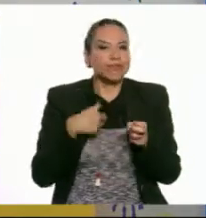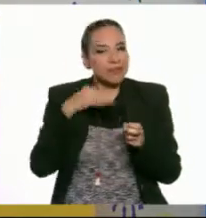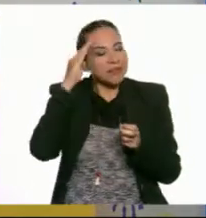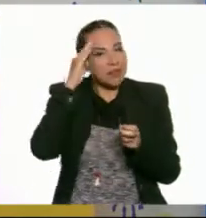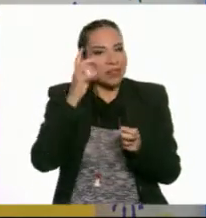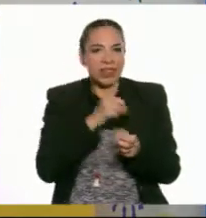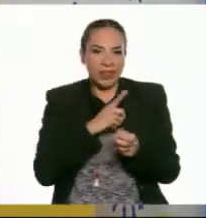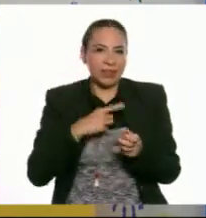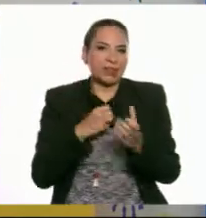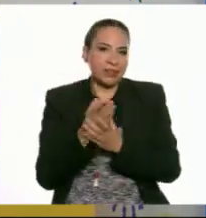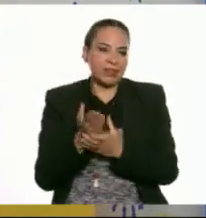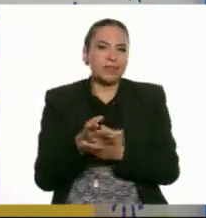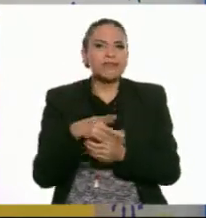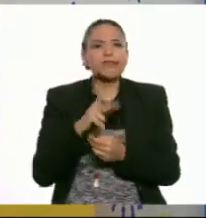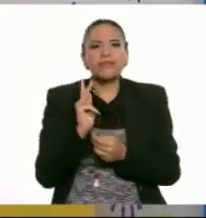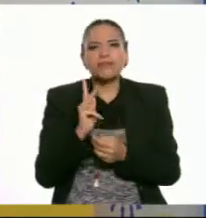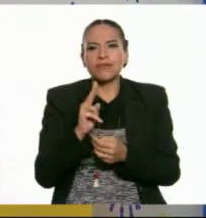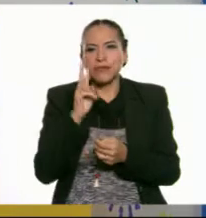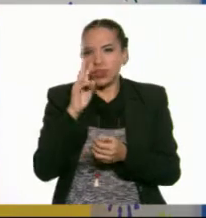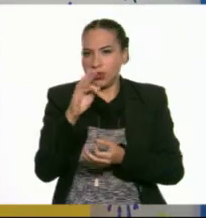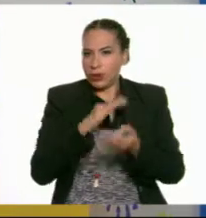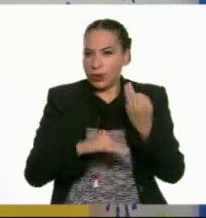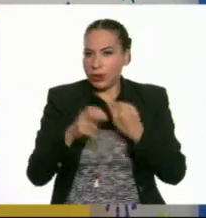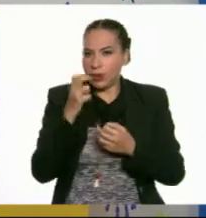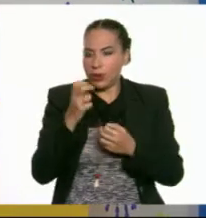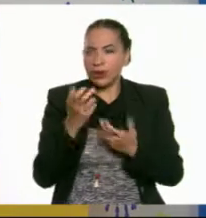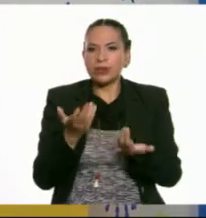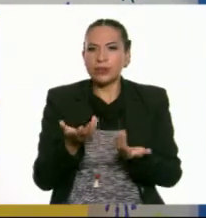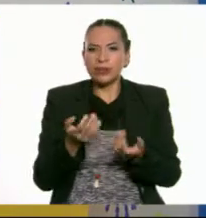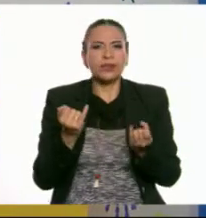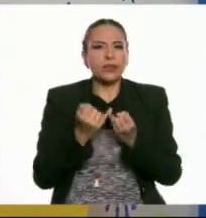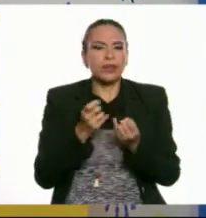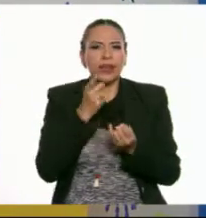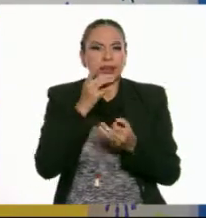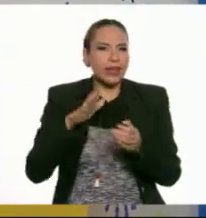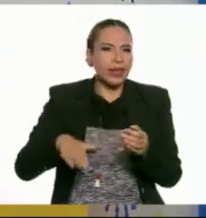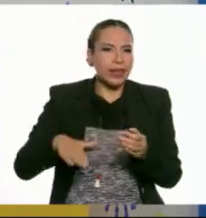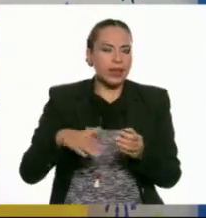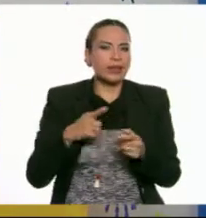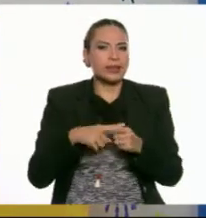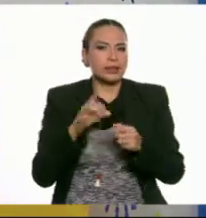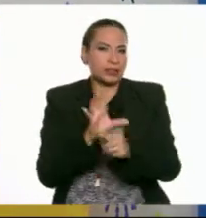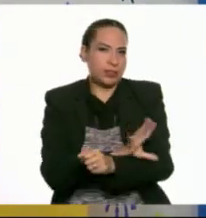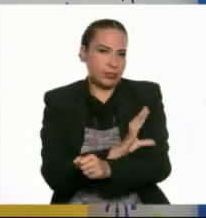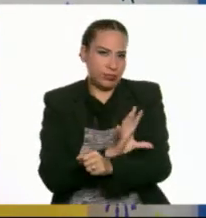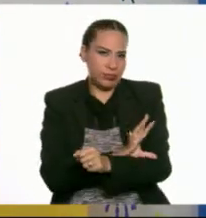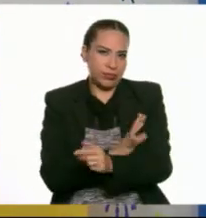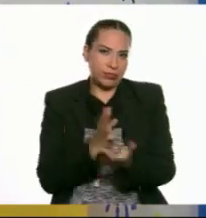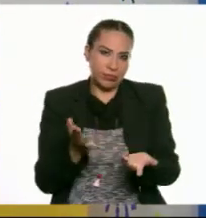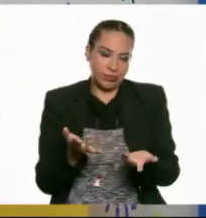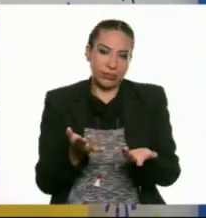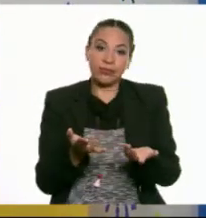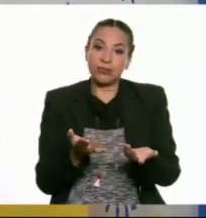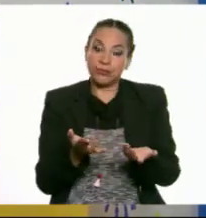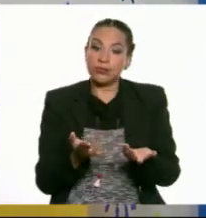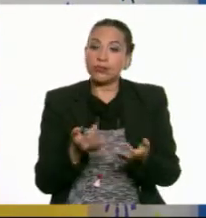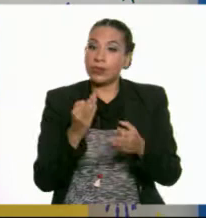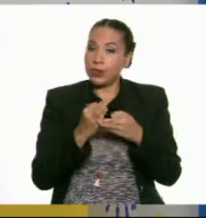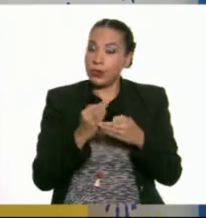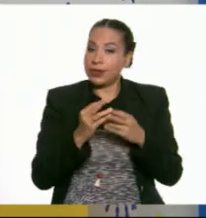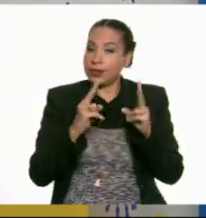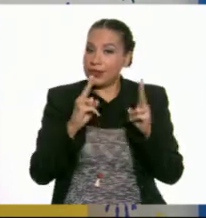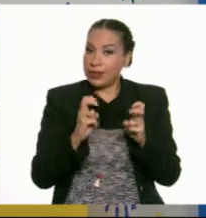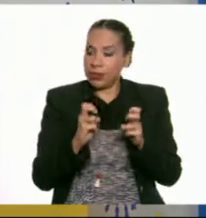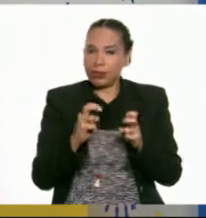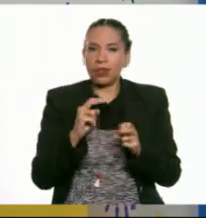Tenía que salir. Pero viendo todo esto, Alexia, también mencionaba lo de la electricidad. Y estamos en un